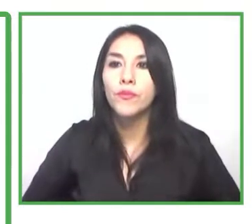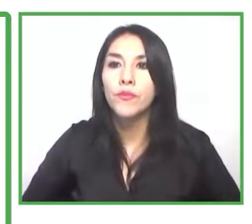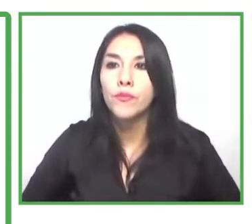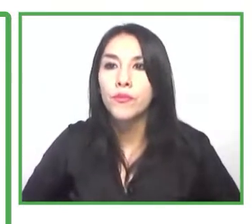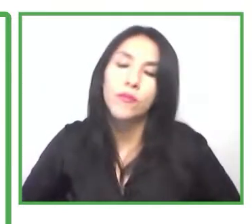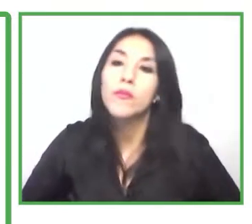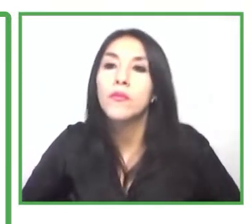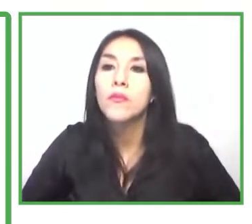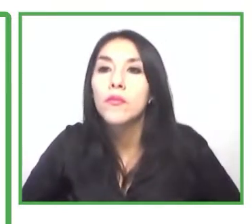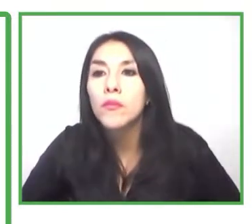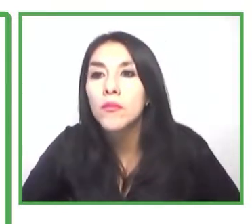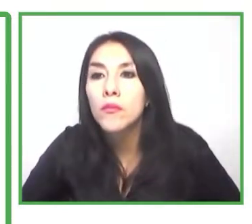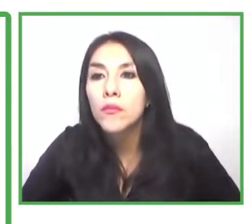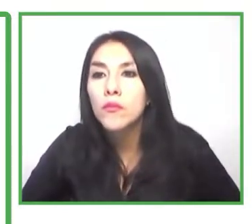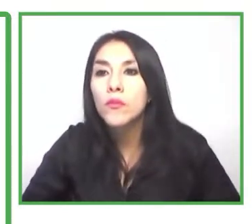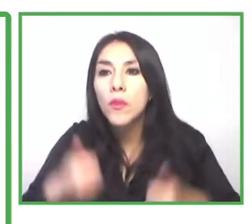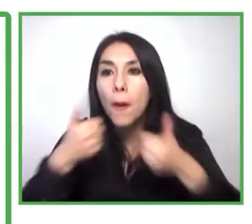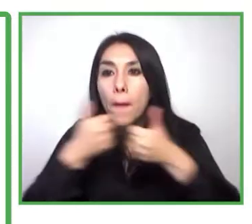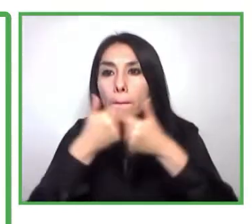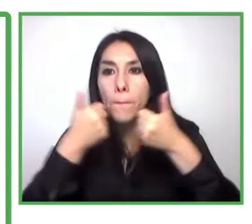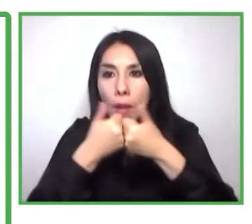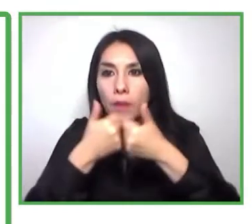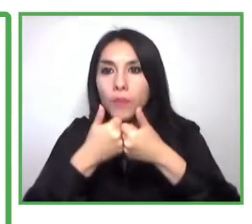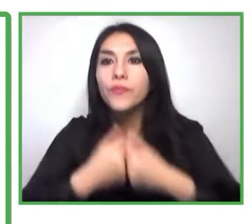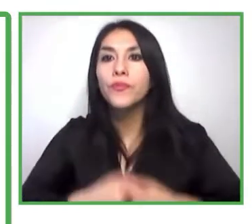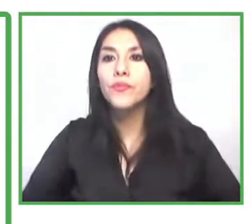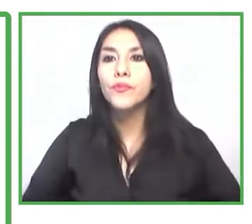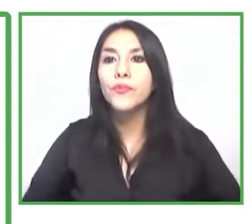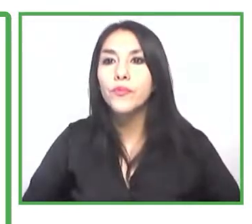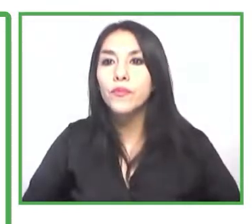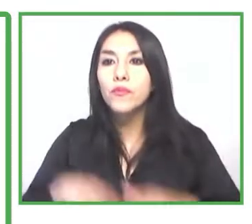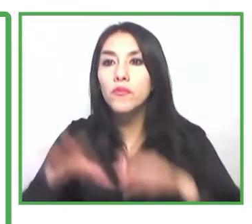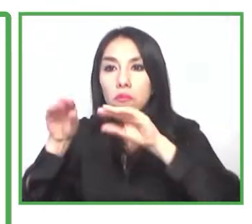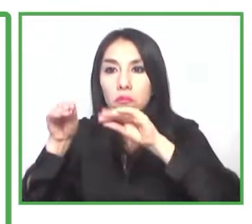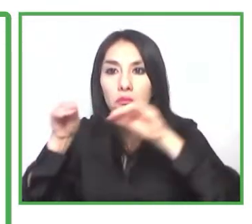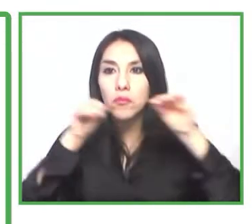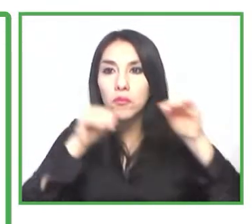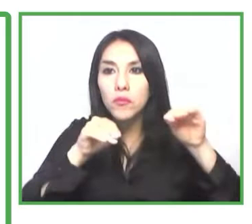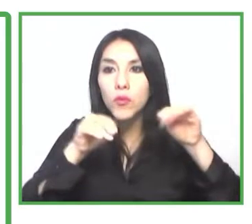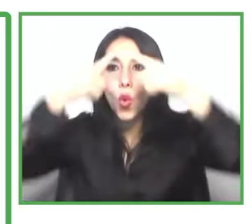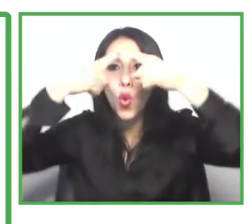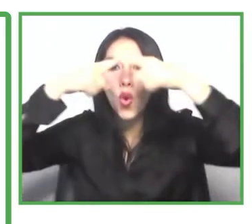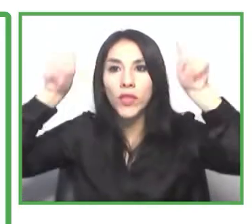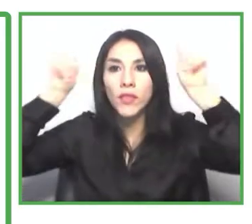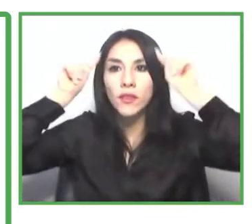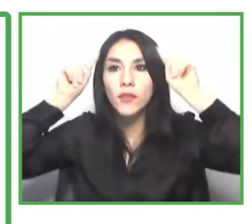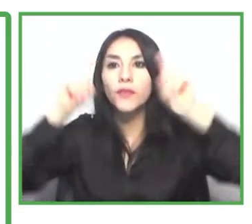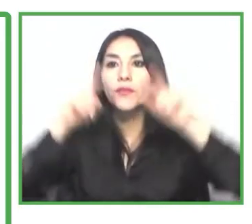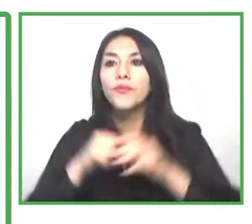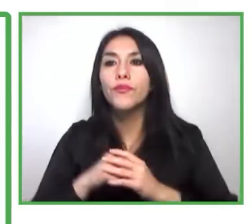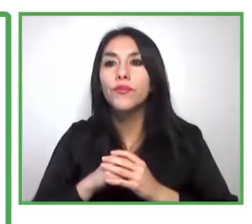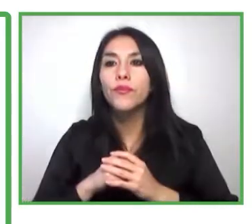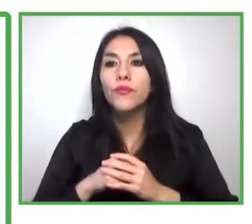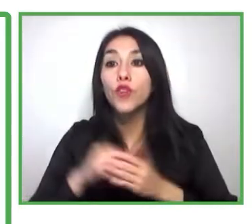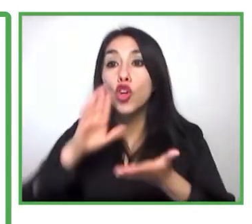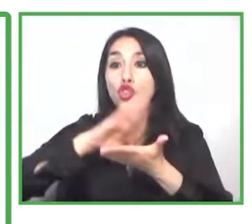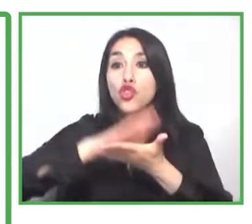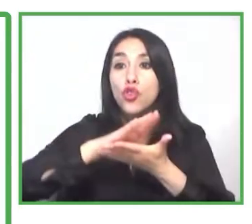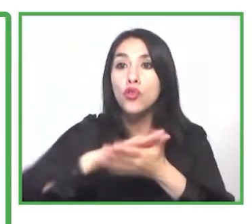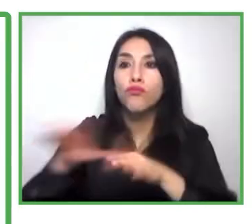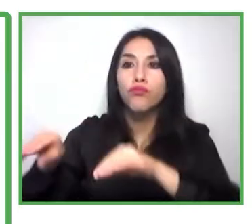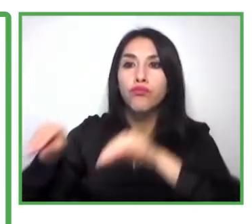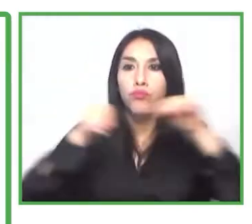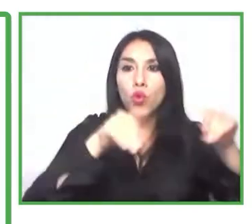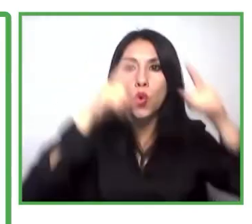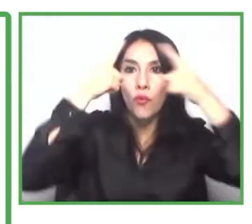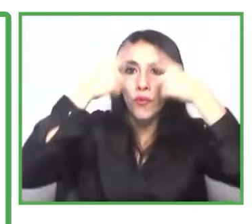educación superior y las universidades en Chile, el incremento de estudiantes con discapacidad, que es un dato muy reciente, ha sido un